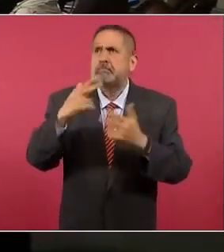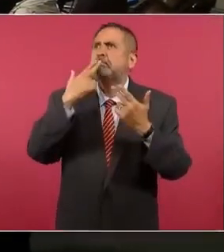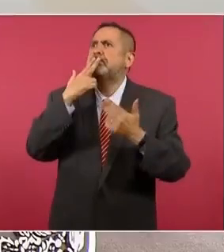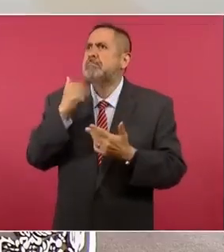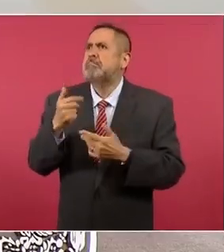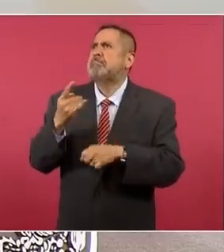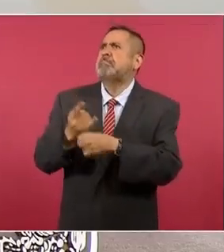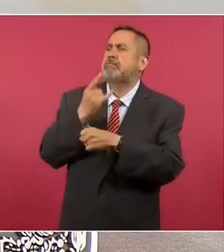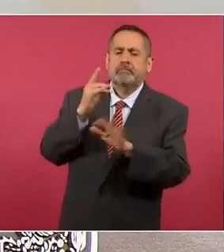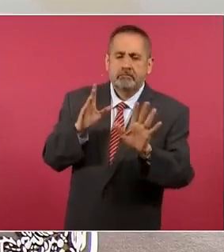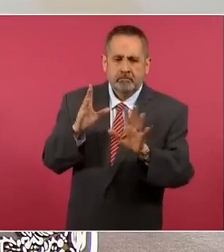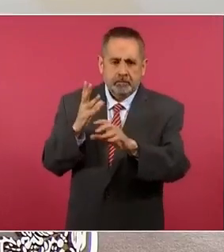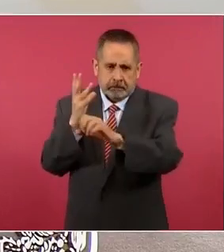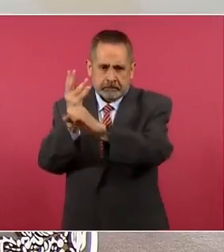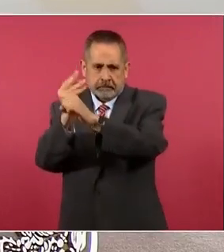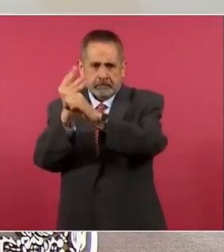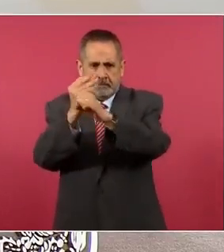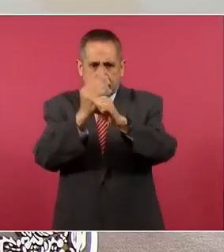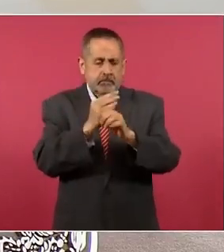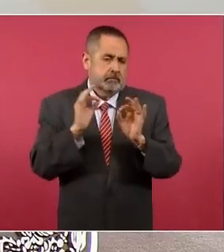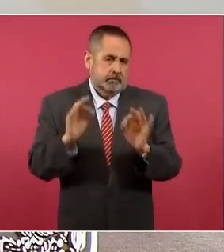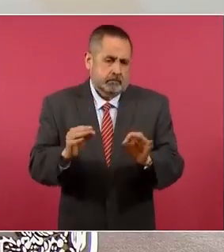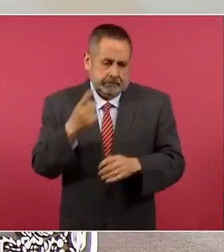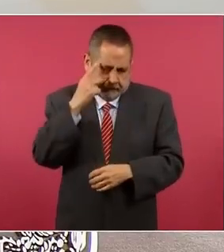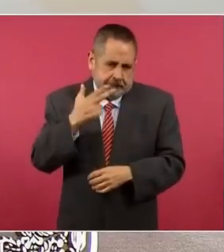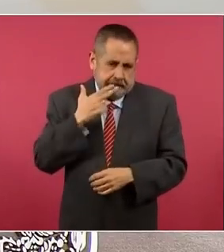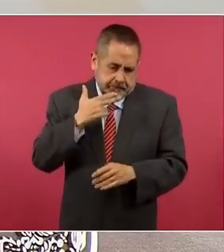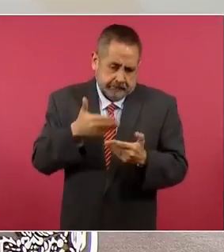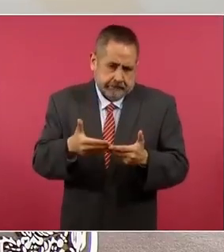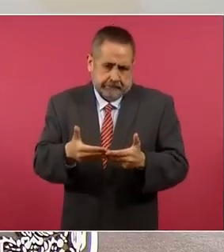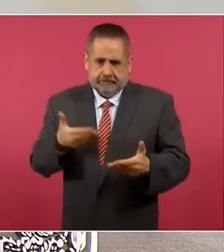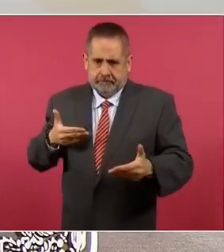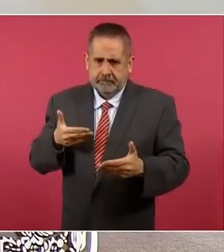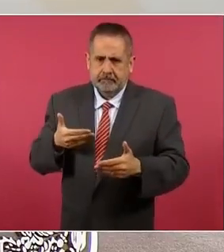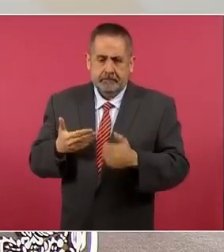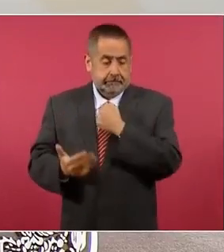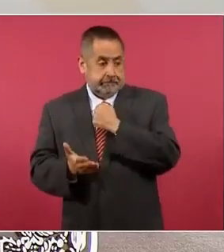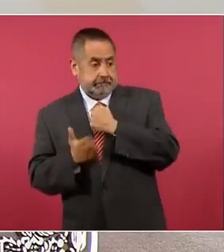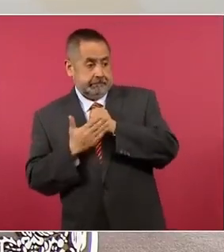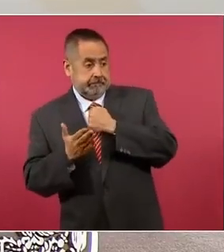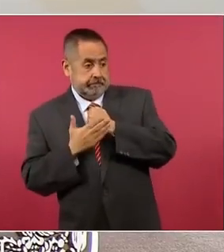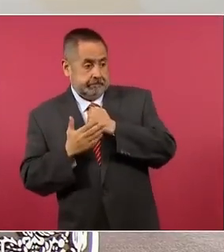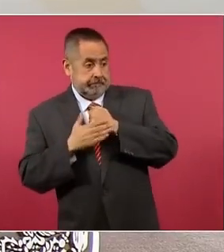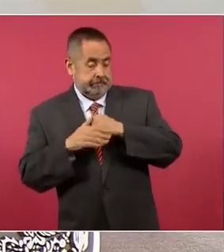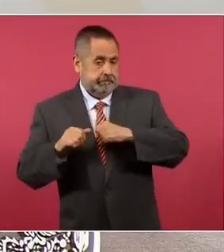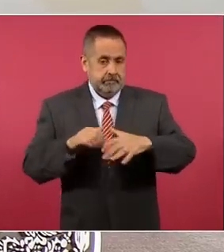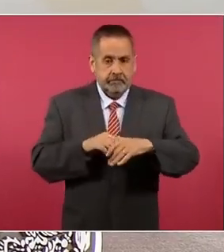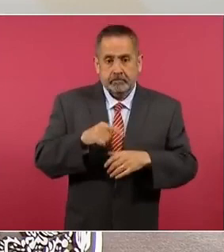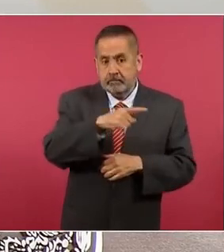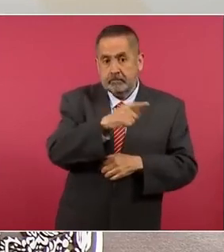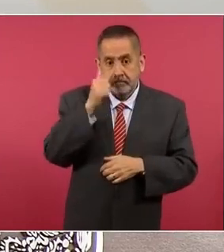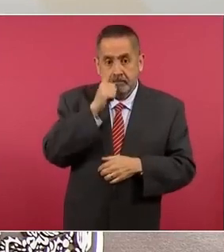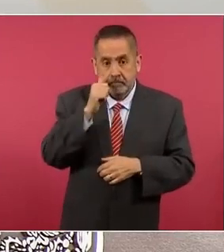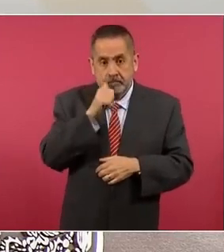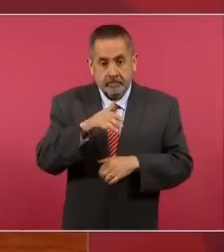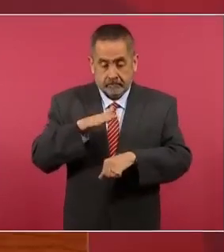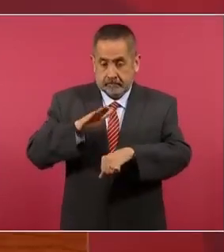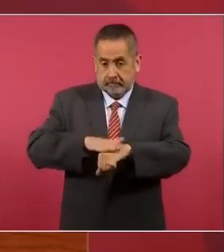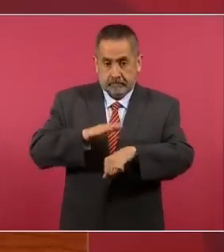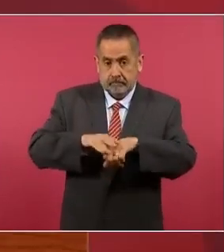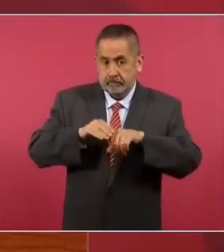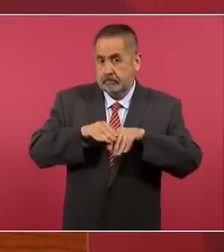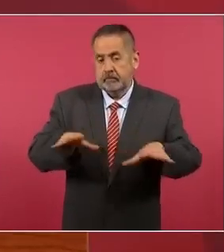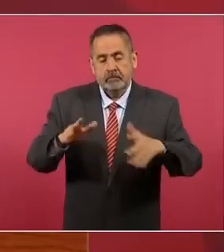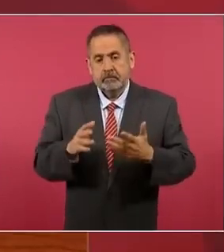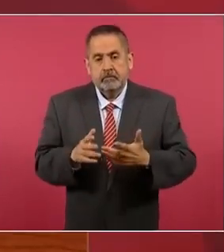sino de, no sería de alto funcionamiento, porque la alerta sísmica se da en tiempo y forma. Es